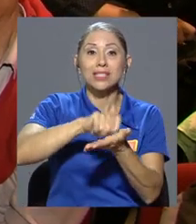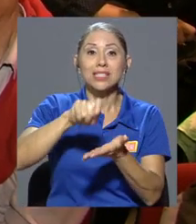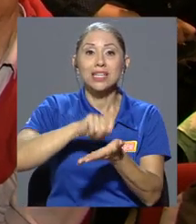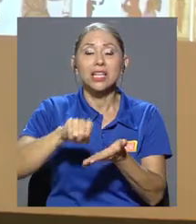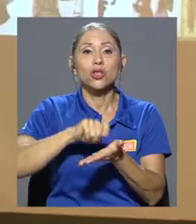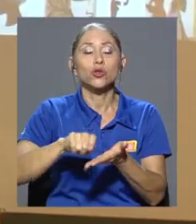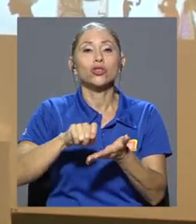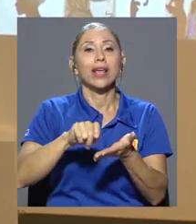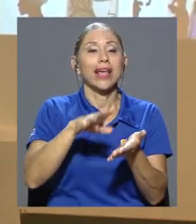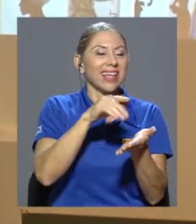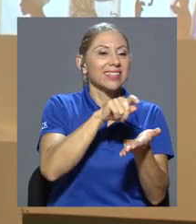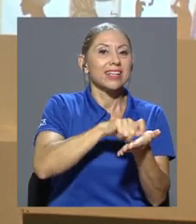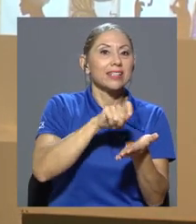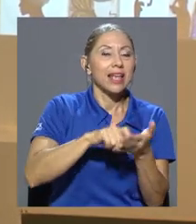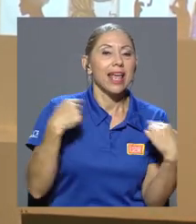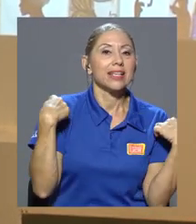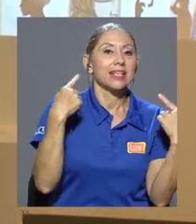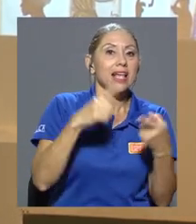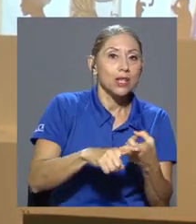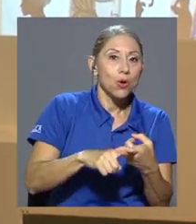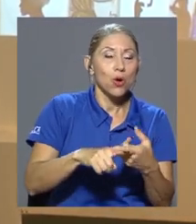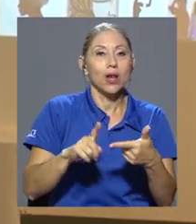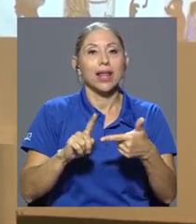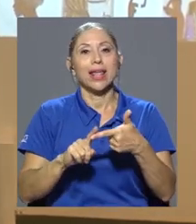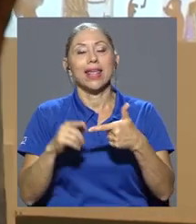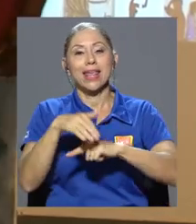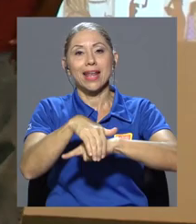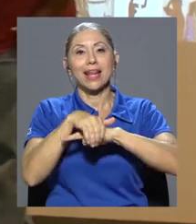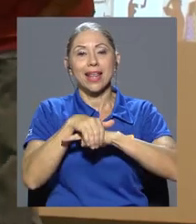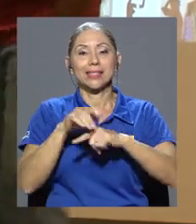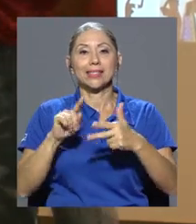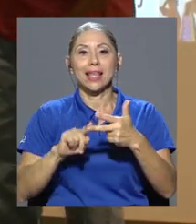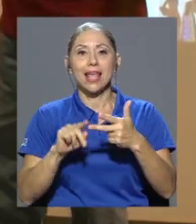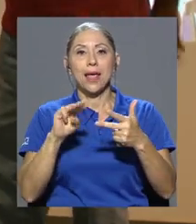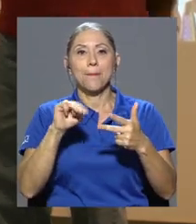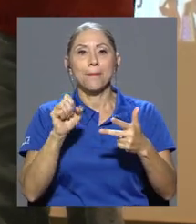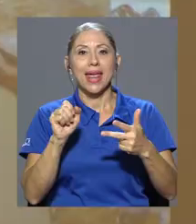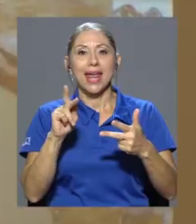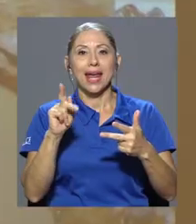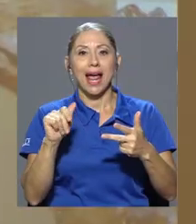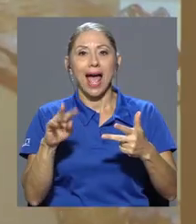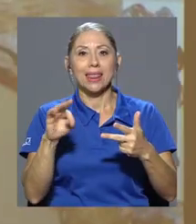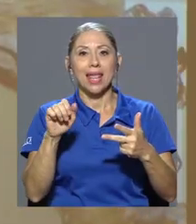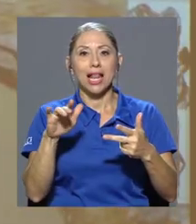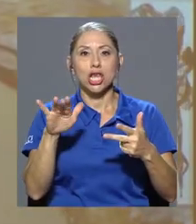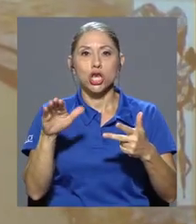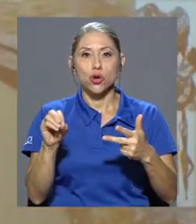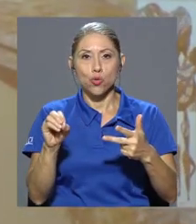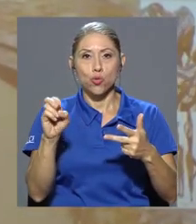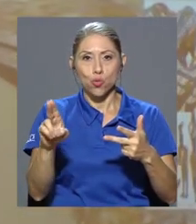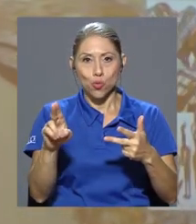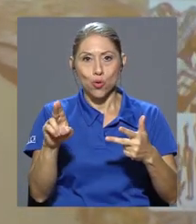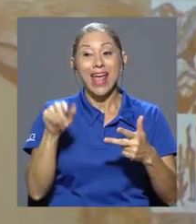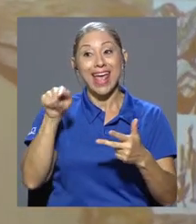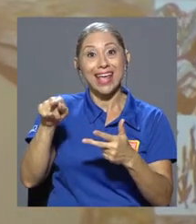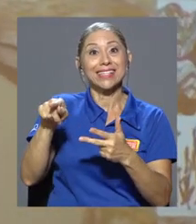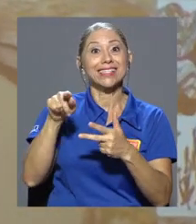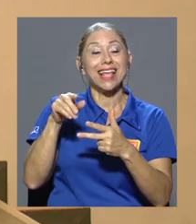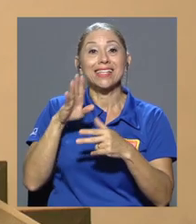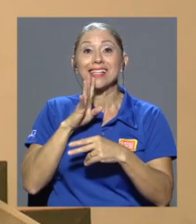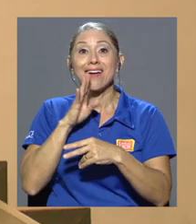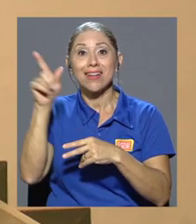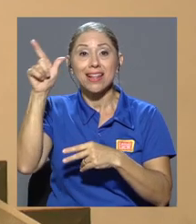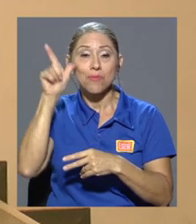se encuentran en español, inglés y mecatelyu, un dialecto de limón. Y cuando apareció su primer libro,